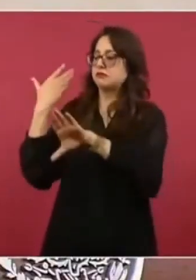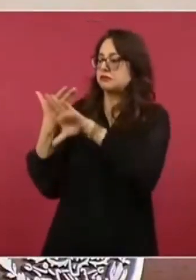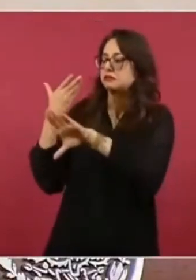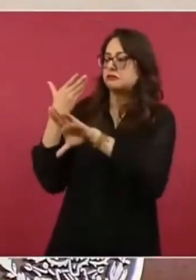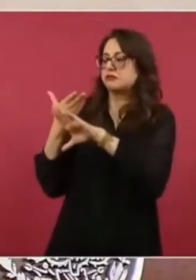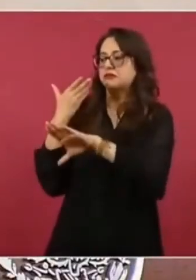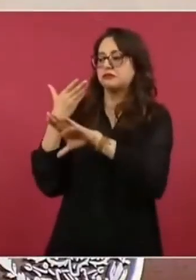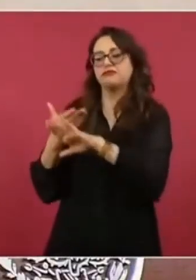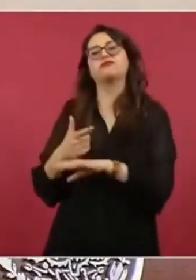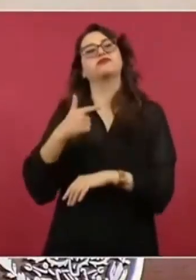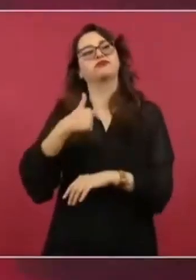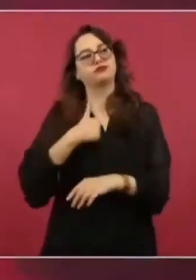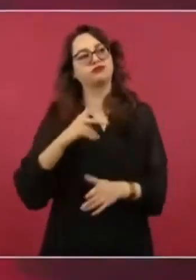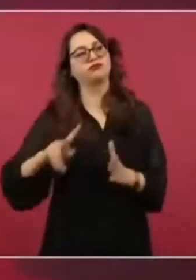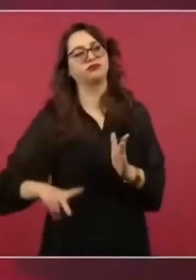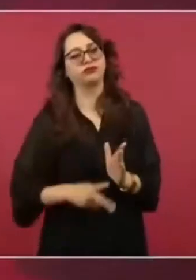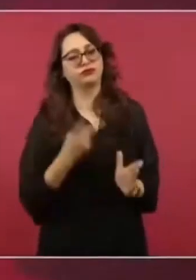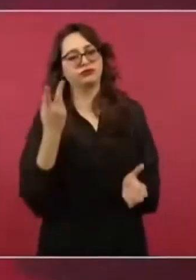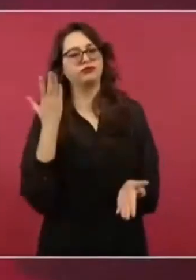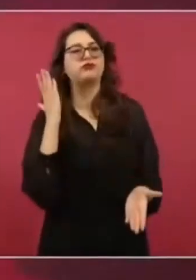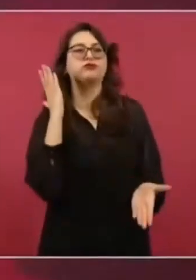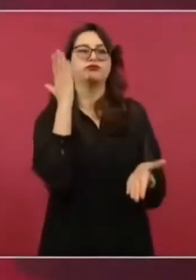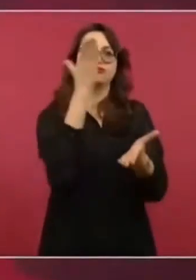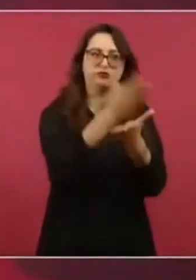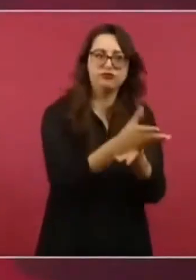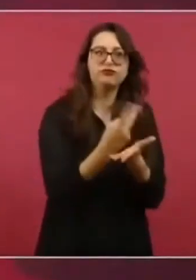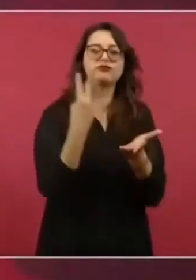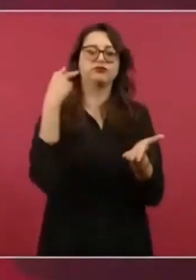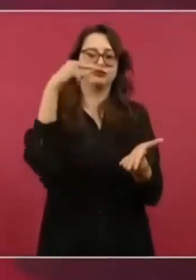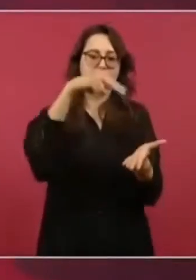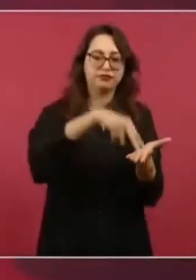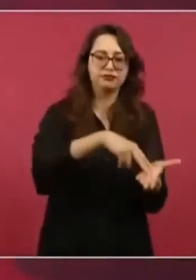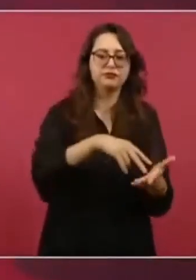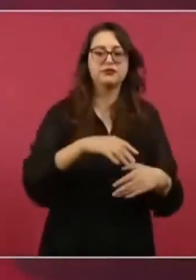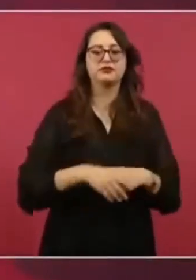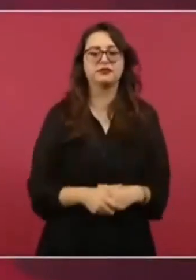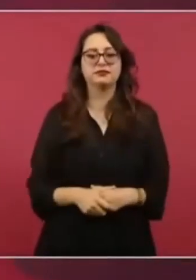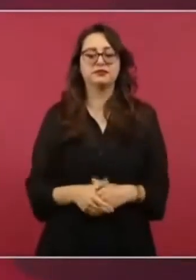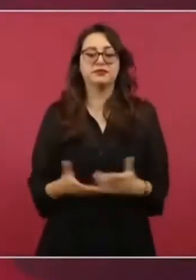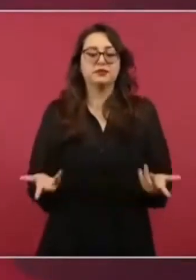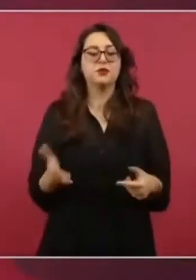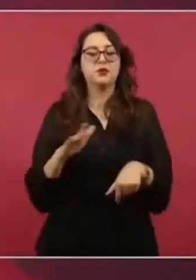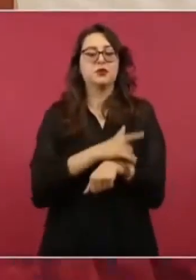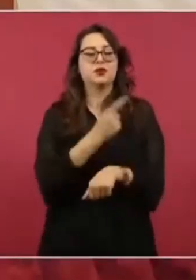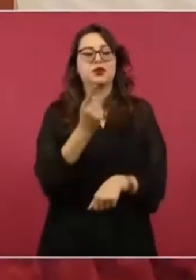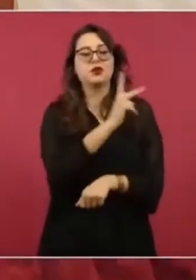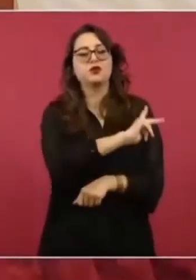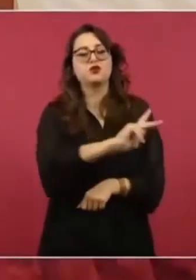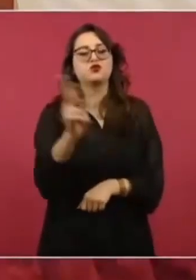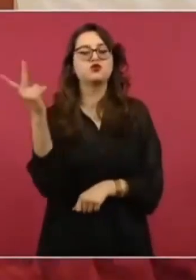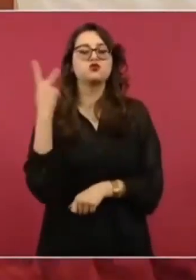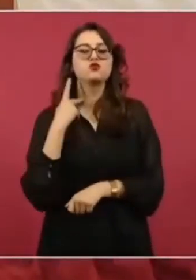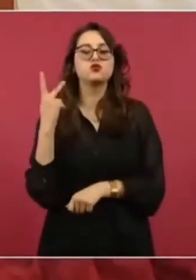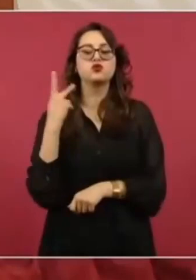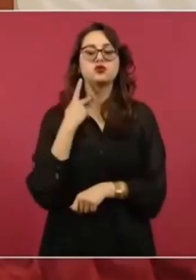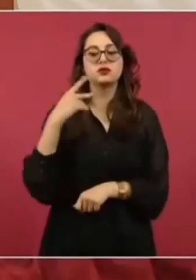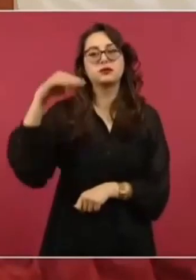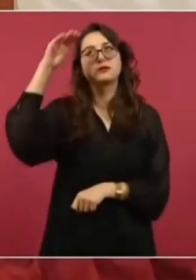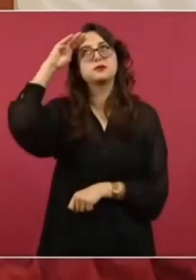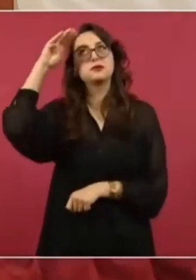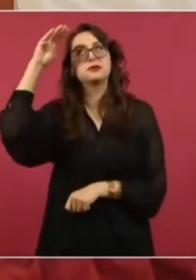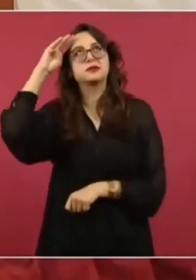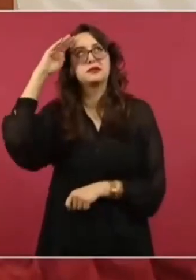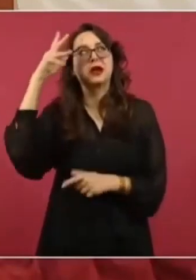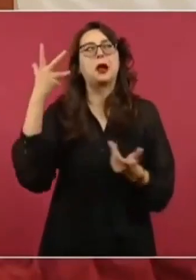una estrategia recomendada por publicistas pensando